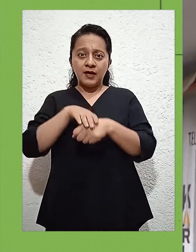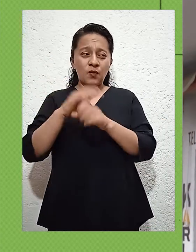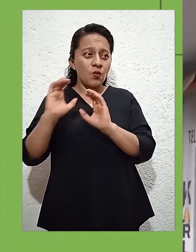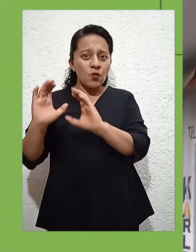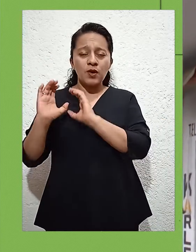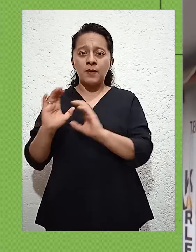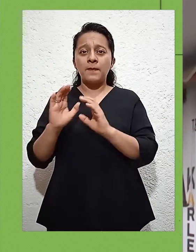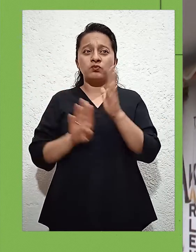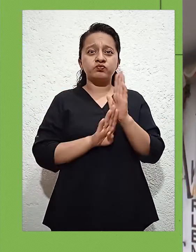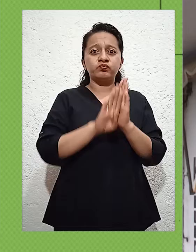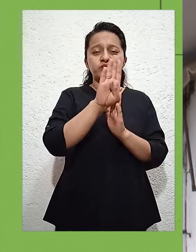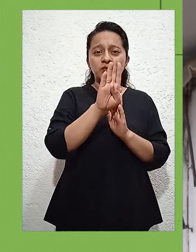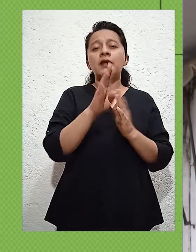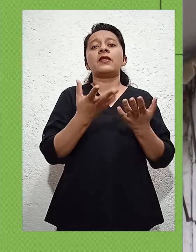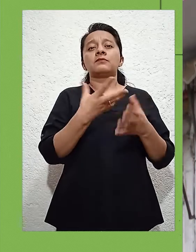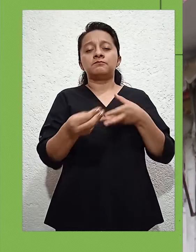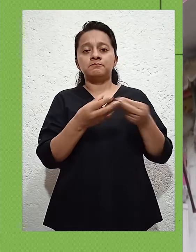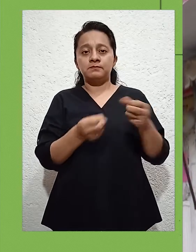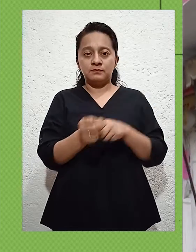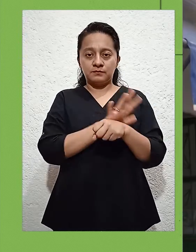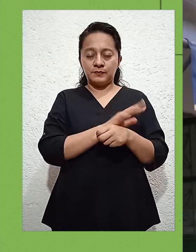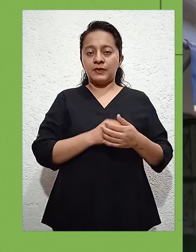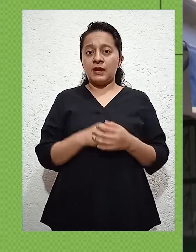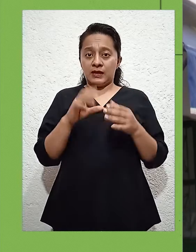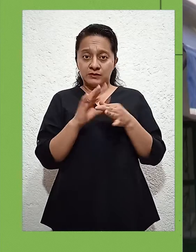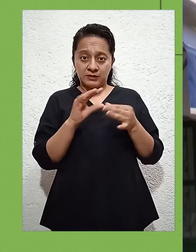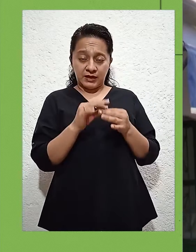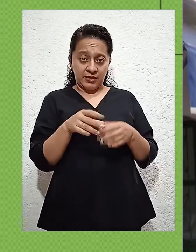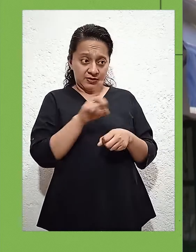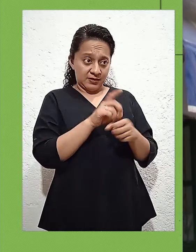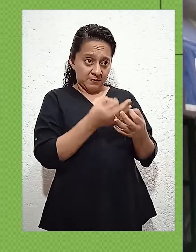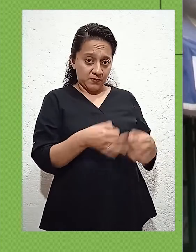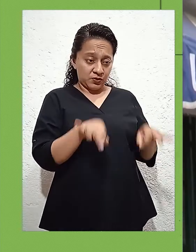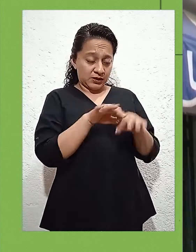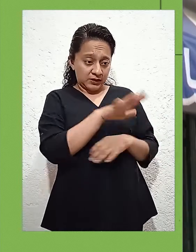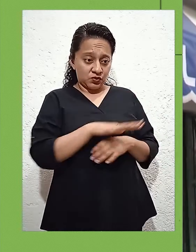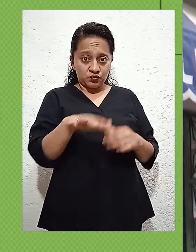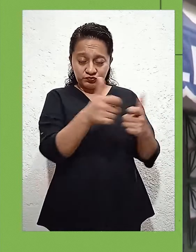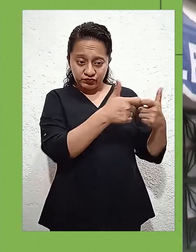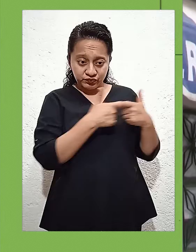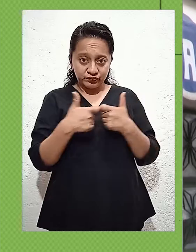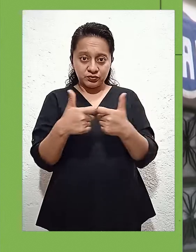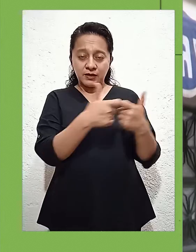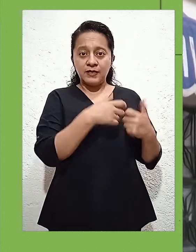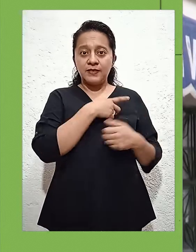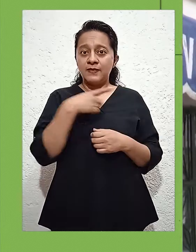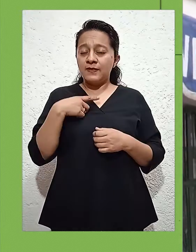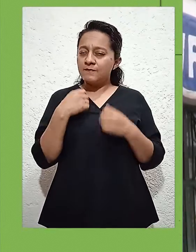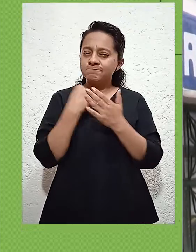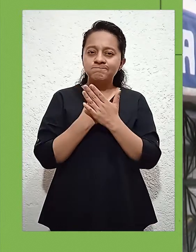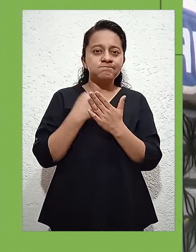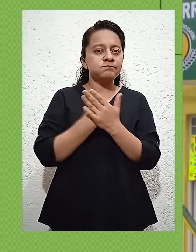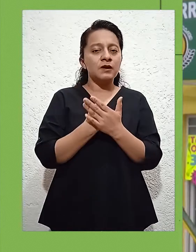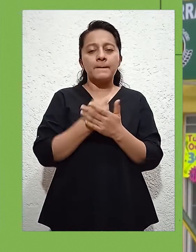la nueva ola de contagios por COVID-19. Dijo, se está en días clave en los que como sector económico se tienen que reforzar las